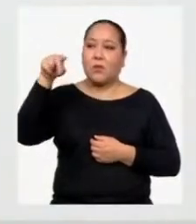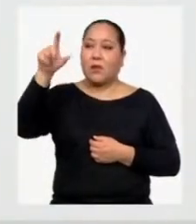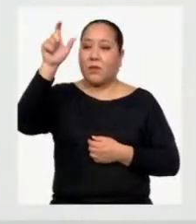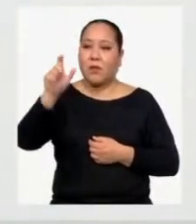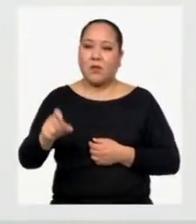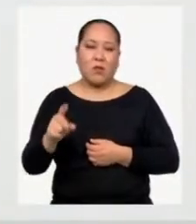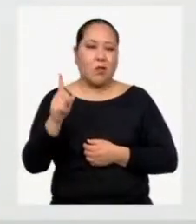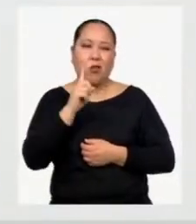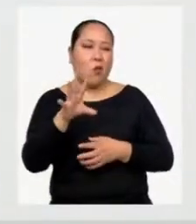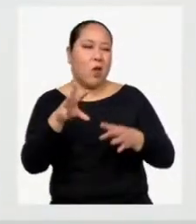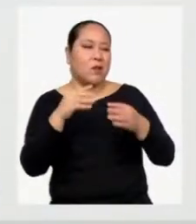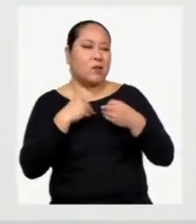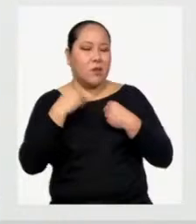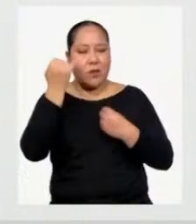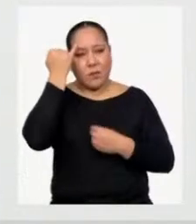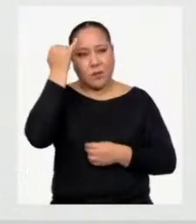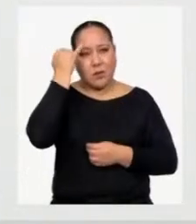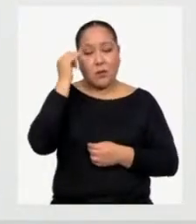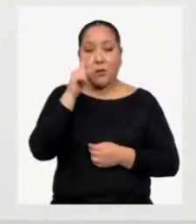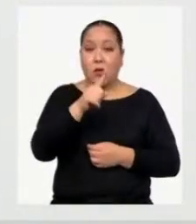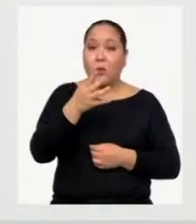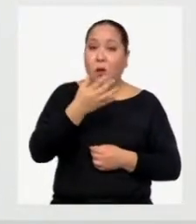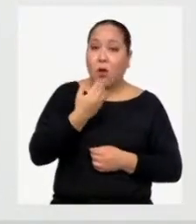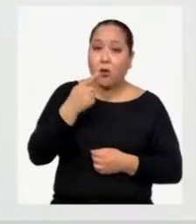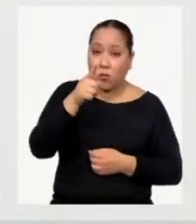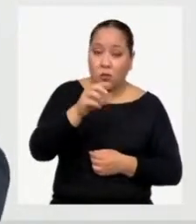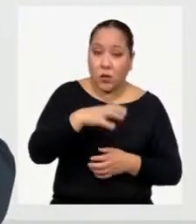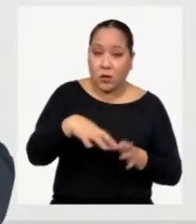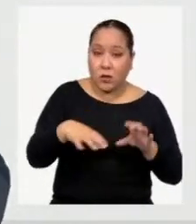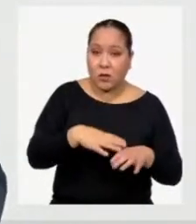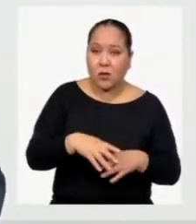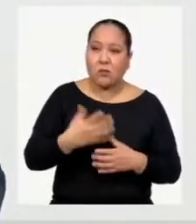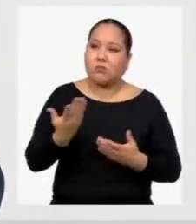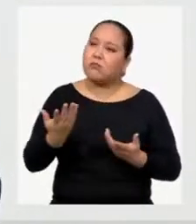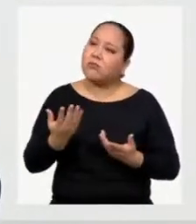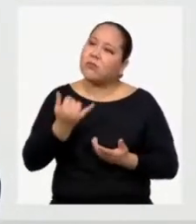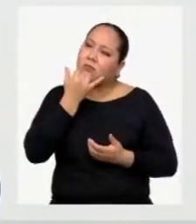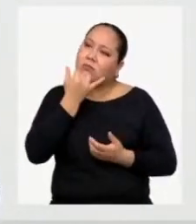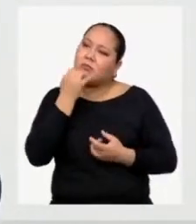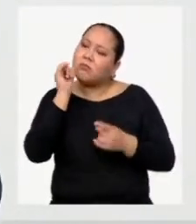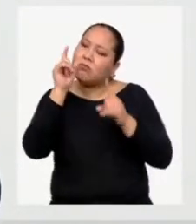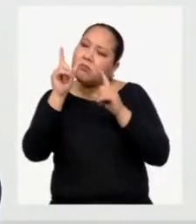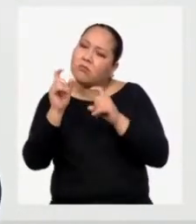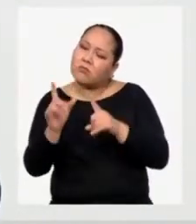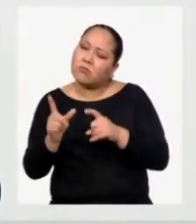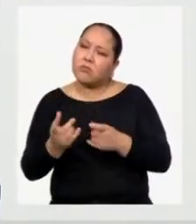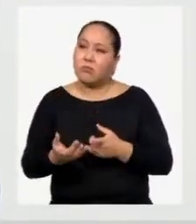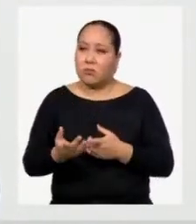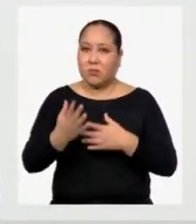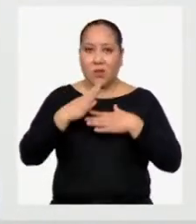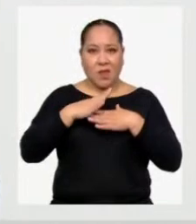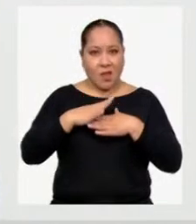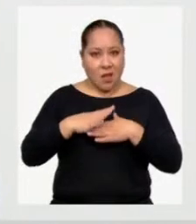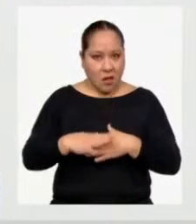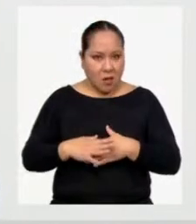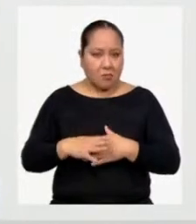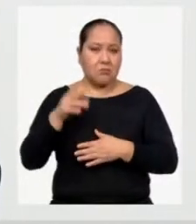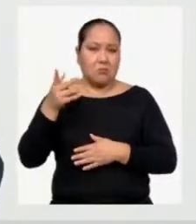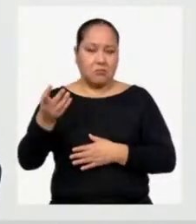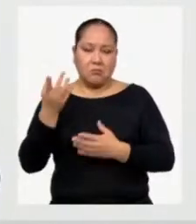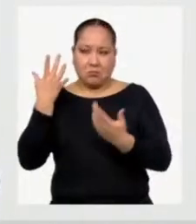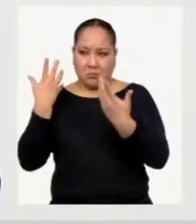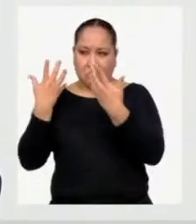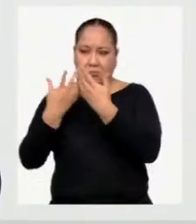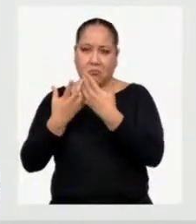Si esto ocurriese, lo mejor que podemos hacer es cuestionar esta respuesta de manera asertiva y coherente